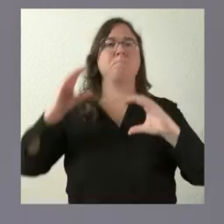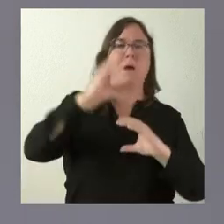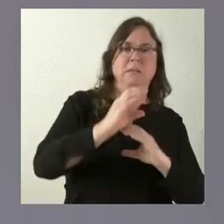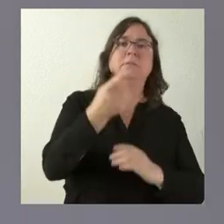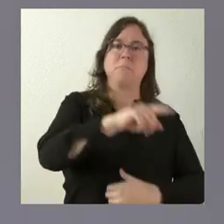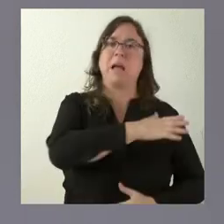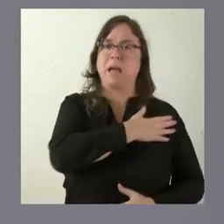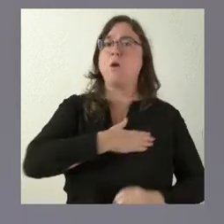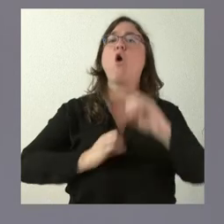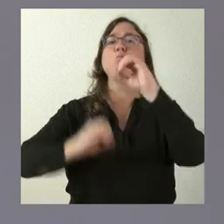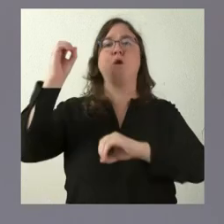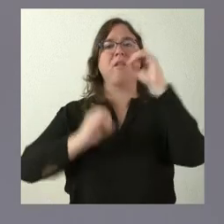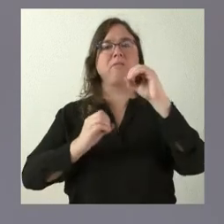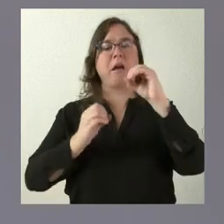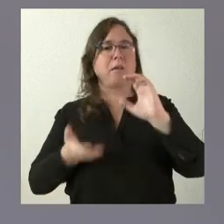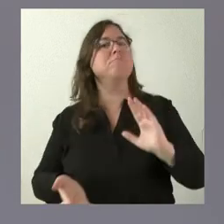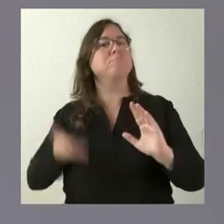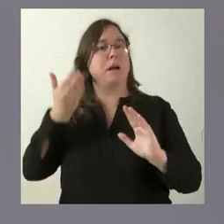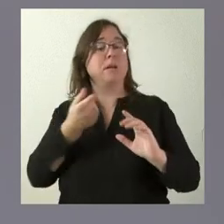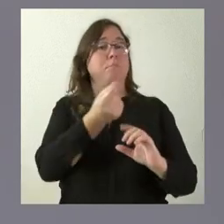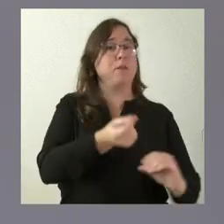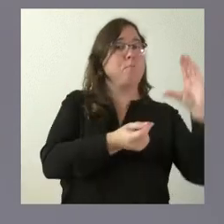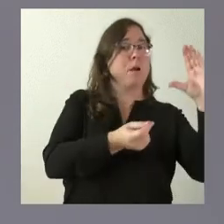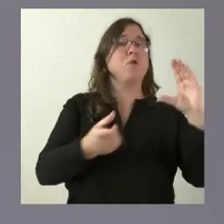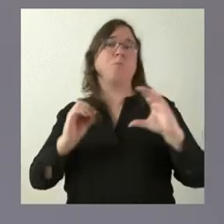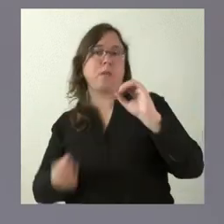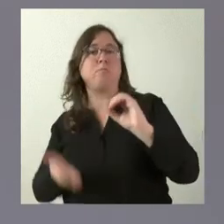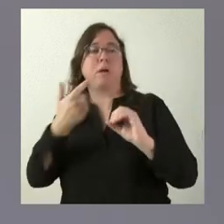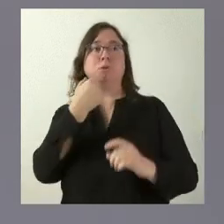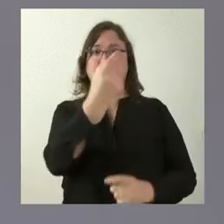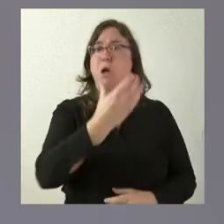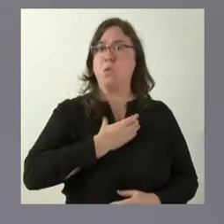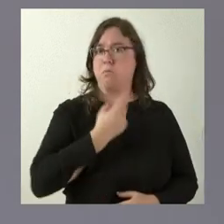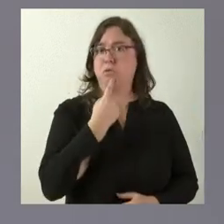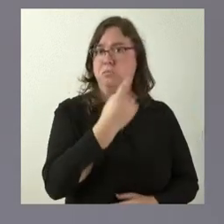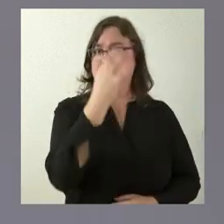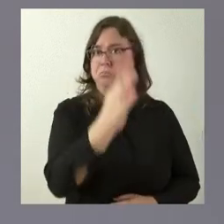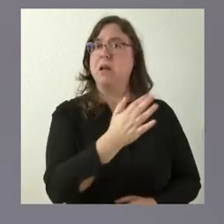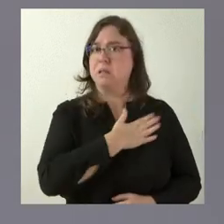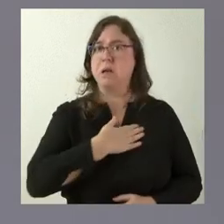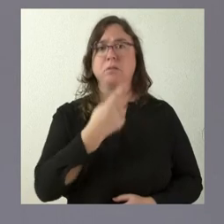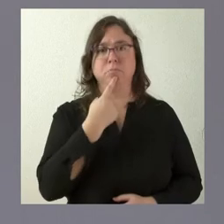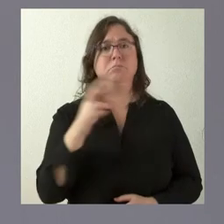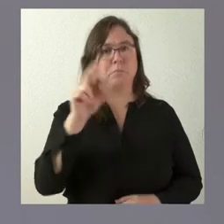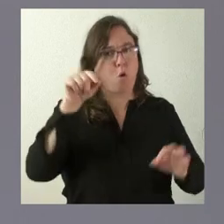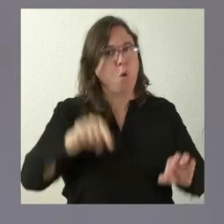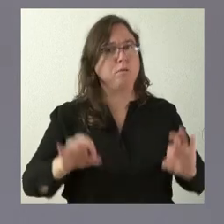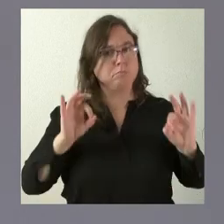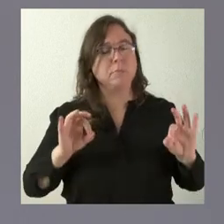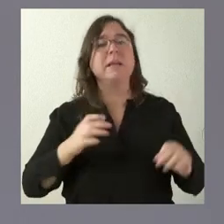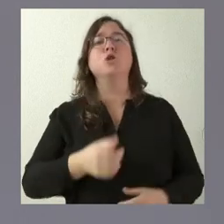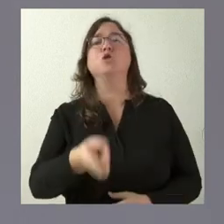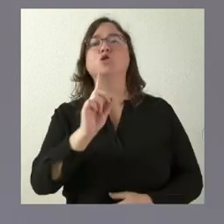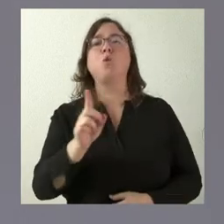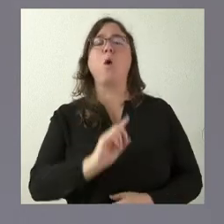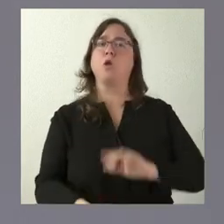León, manteniendo nuestro nivel de porcentaje. Y eso es lo que le manifestamos al Ayuntamiento y lo que queremos seguir reiterando en el día de hoy, que no solamente